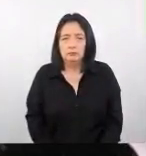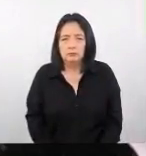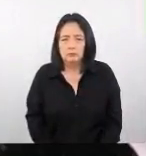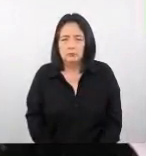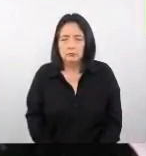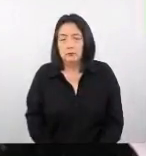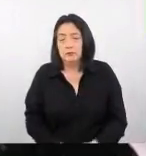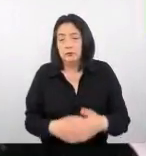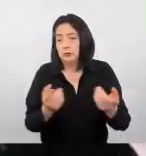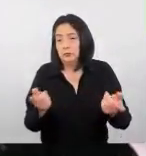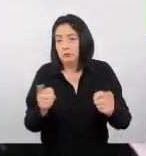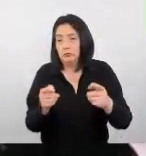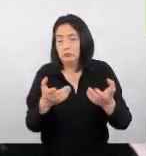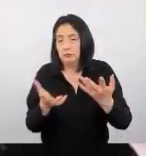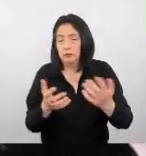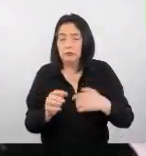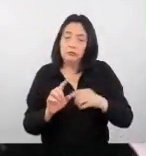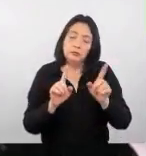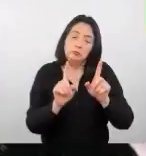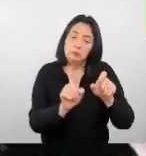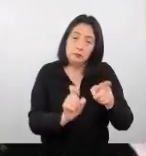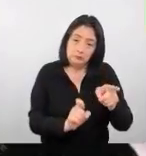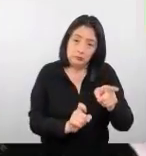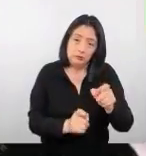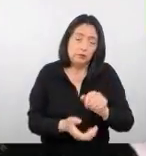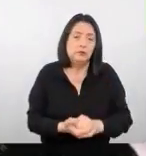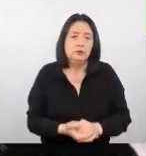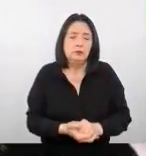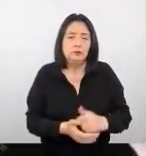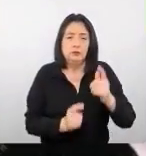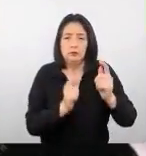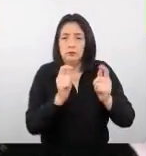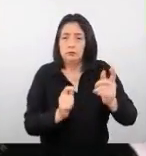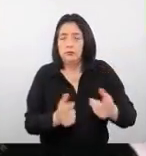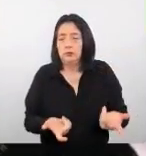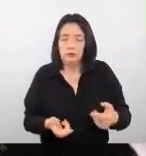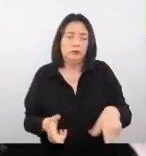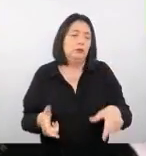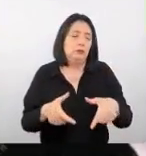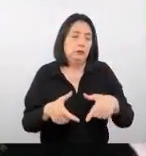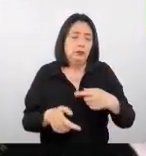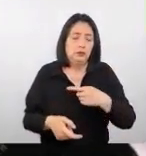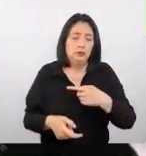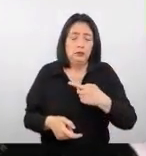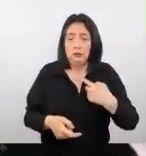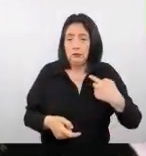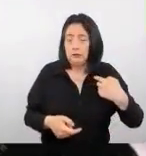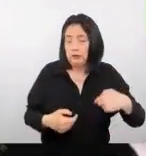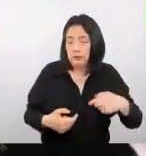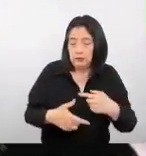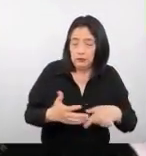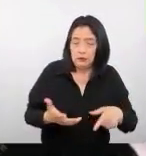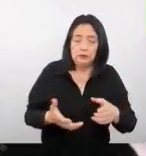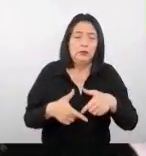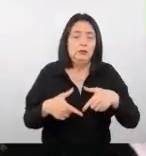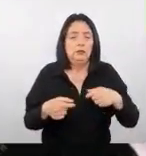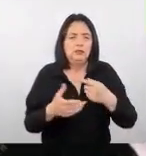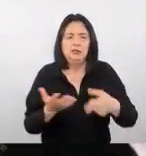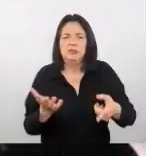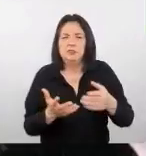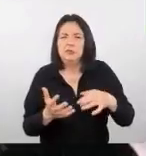de hecho cuando le preguntas a un turista chino millennial sobre qué es lo que busca